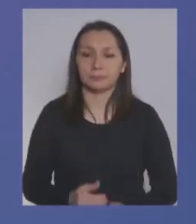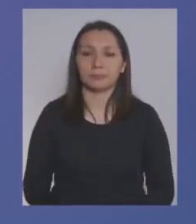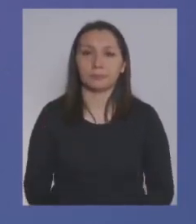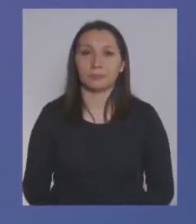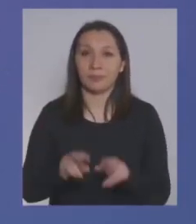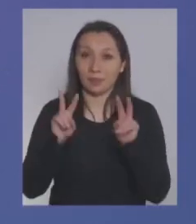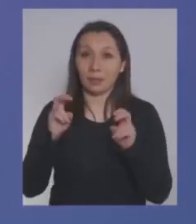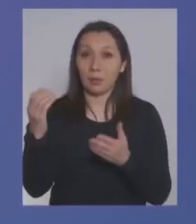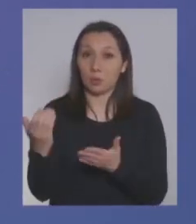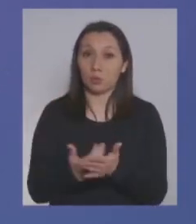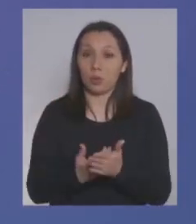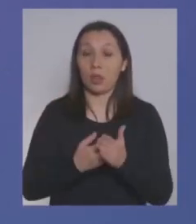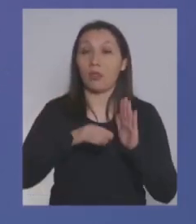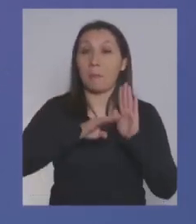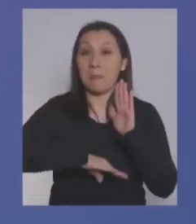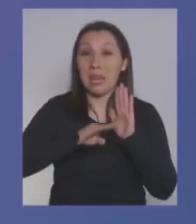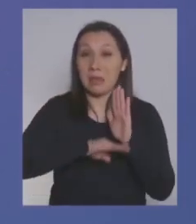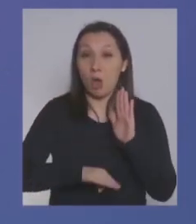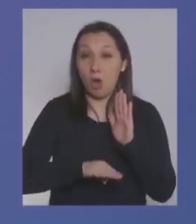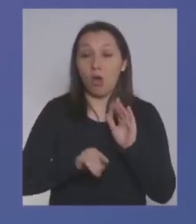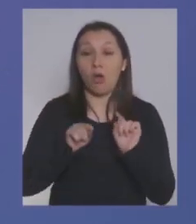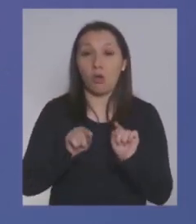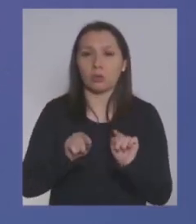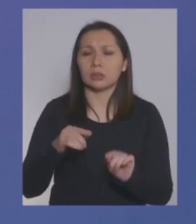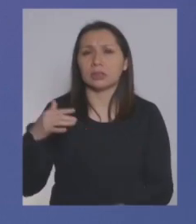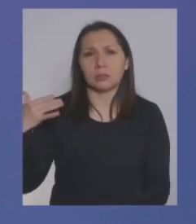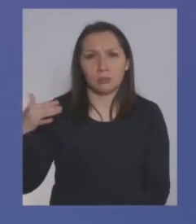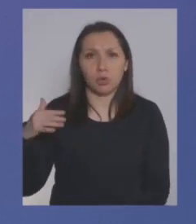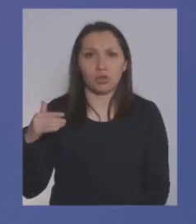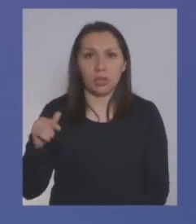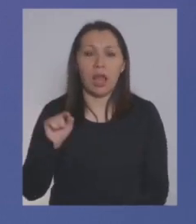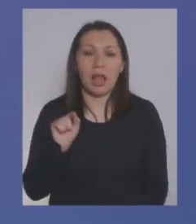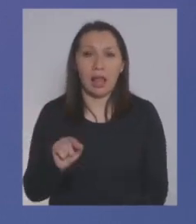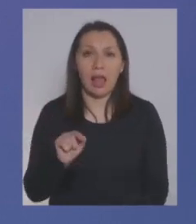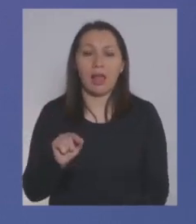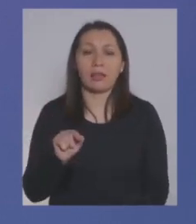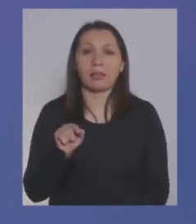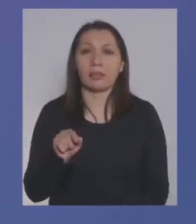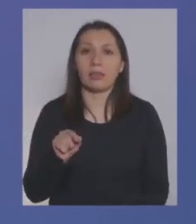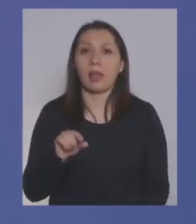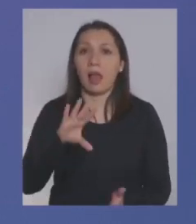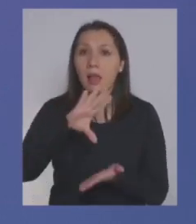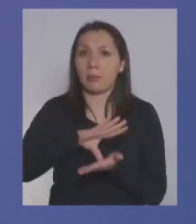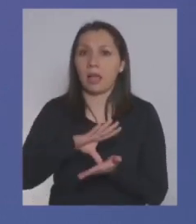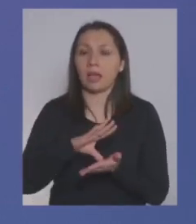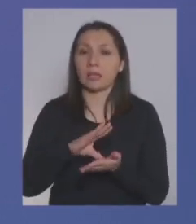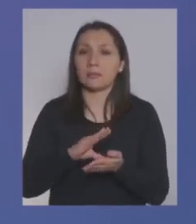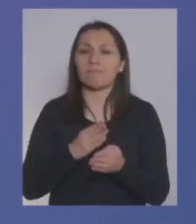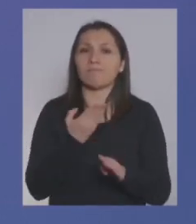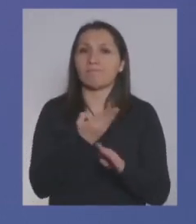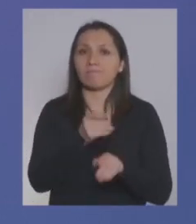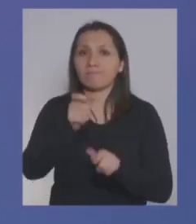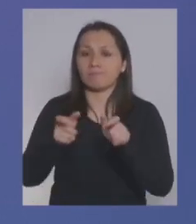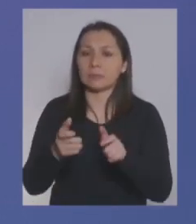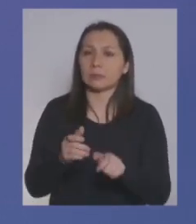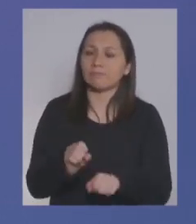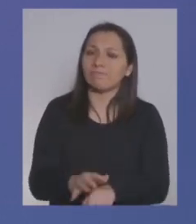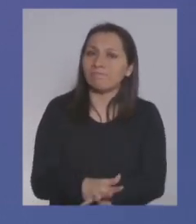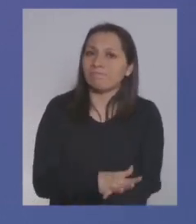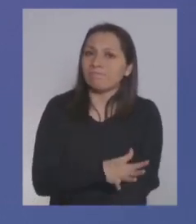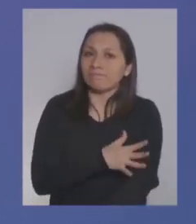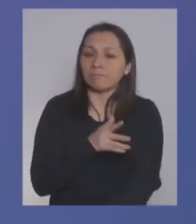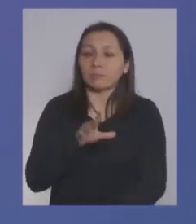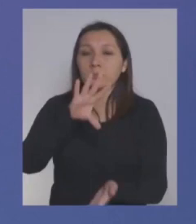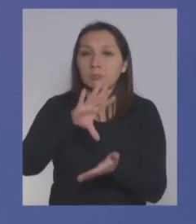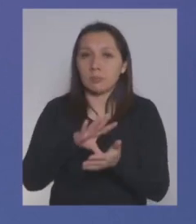el tema del salario mínimo es un tema muy importante en el país es una demanda sensible y en el